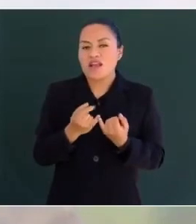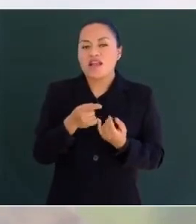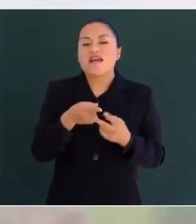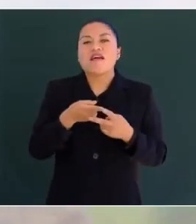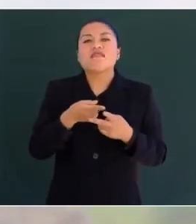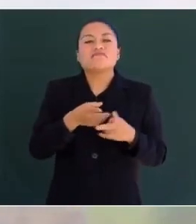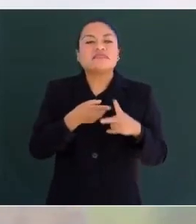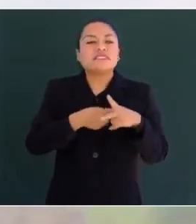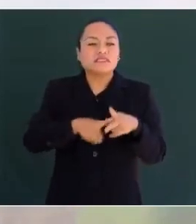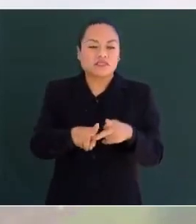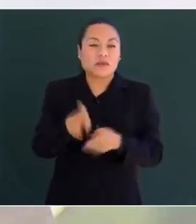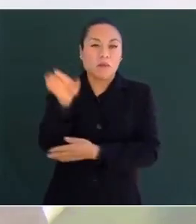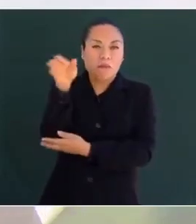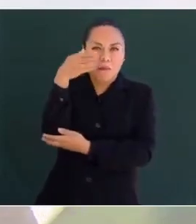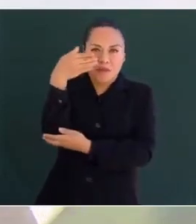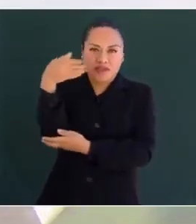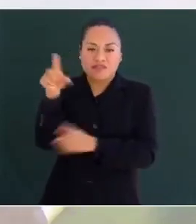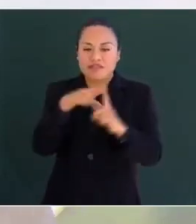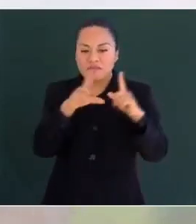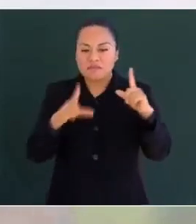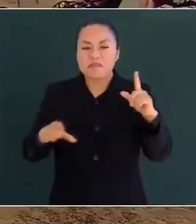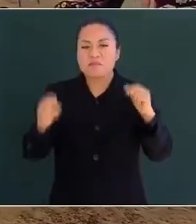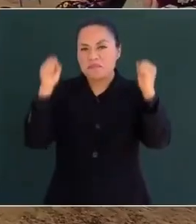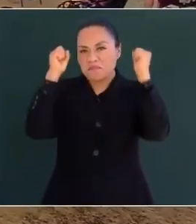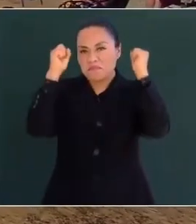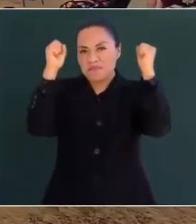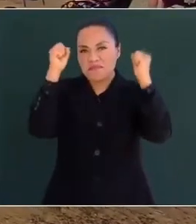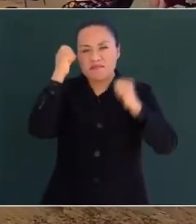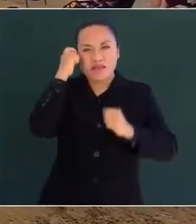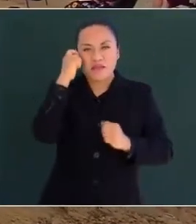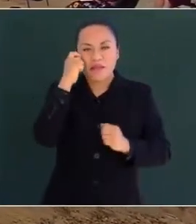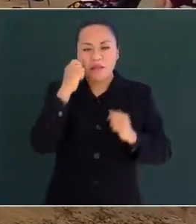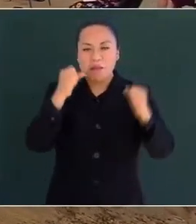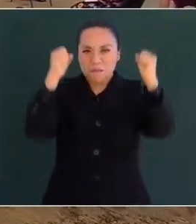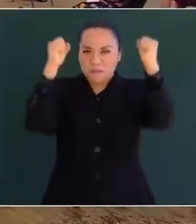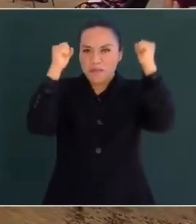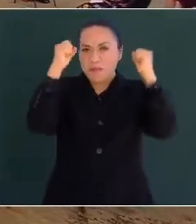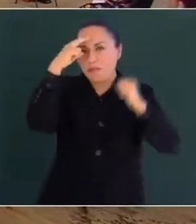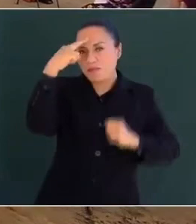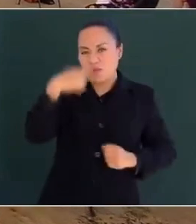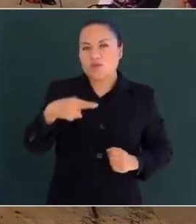bandera nacional. ¡Que viva Vicente Guerrero! ¡Que viva México!